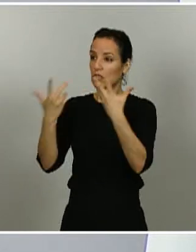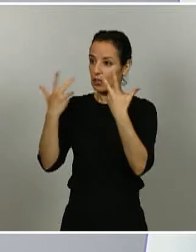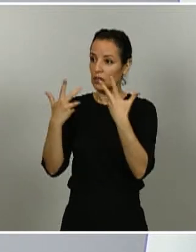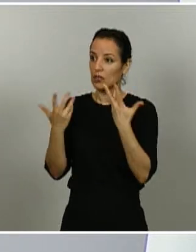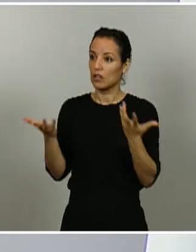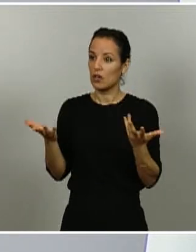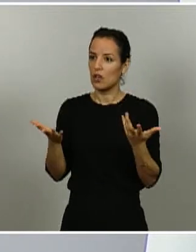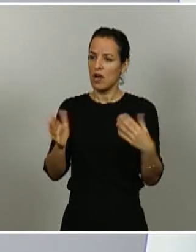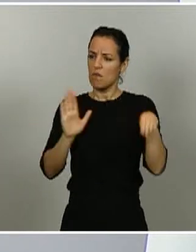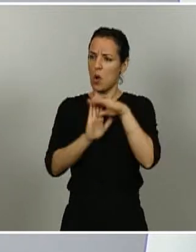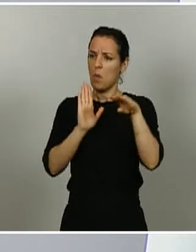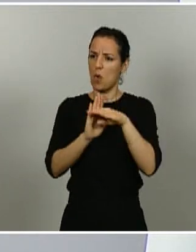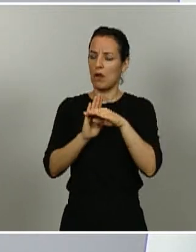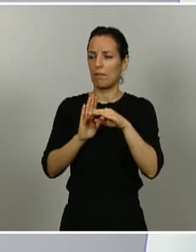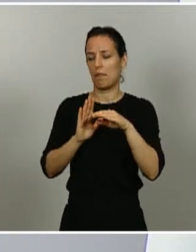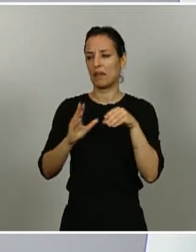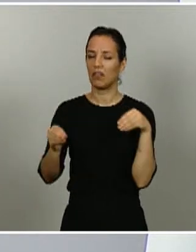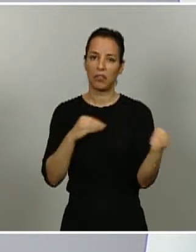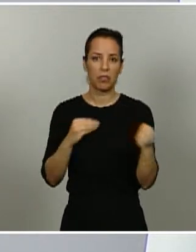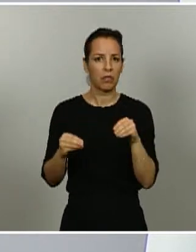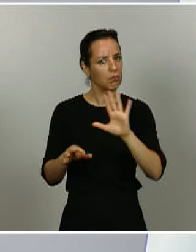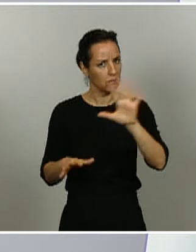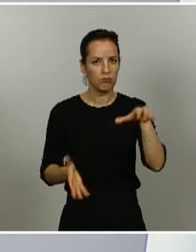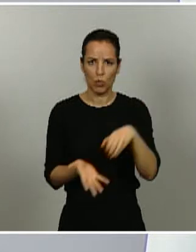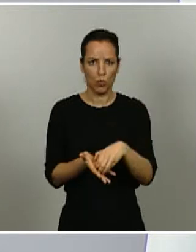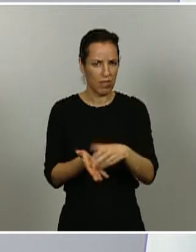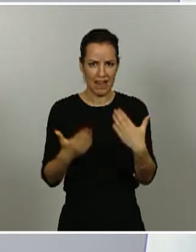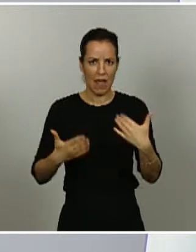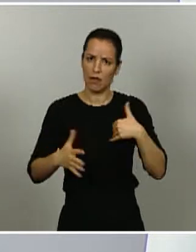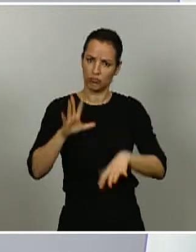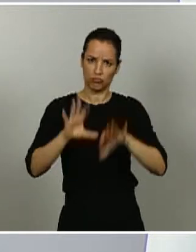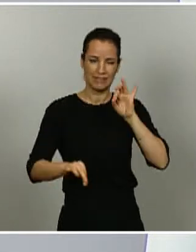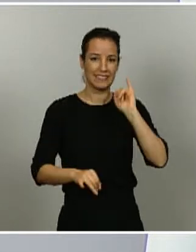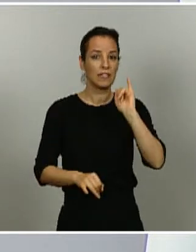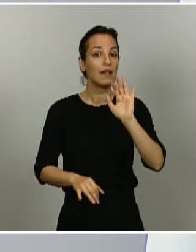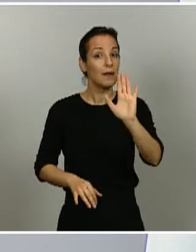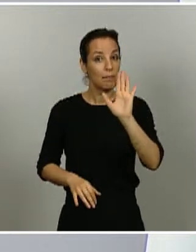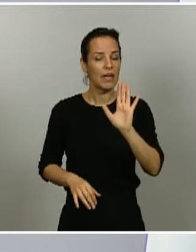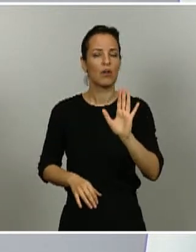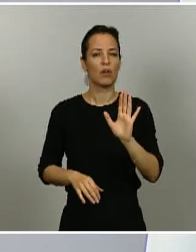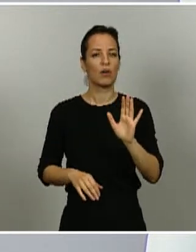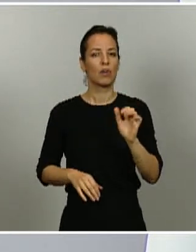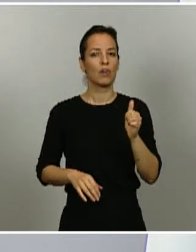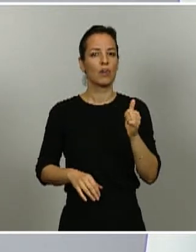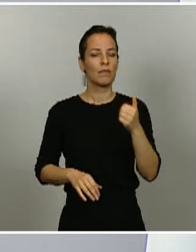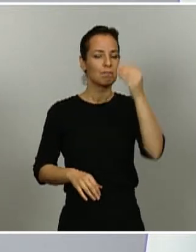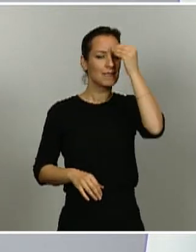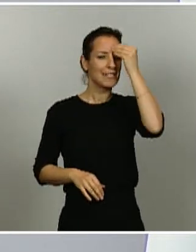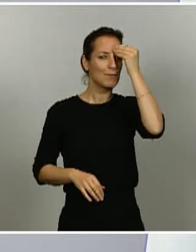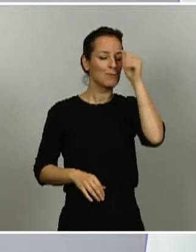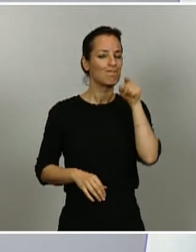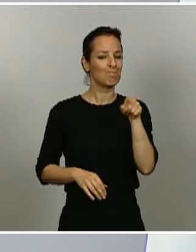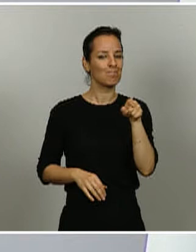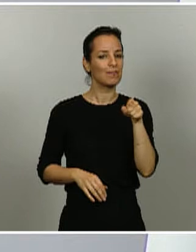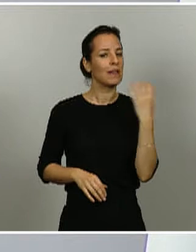drásticas en ese sentido pues no tengan duda de que las tomaremos pero tampoco tengan duda que dejaremos, no dejaremos de hacer nada que creamos que sea conveniente para la